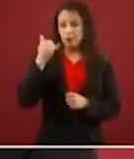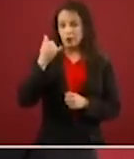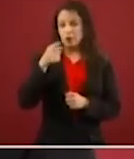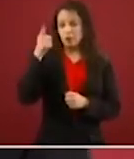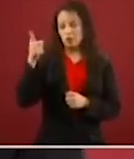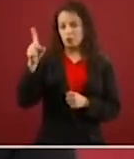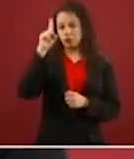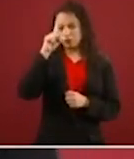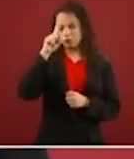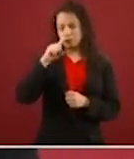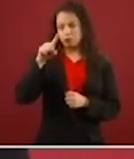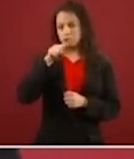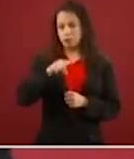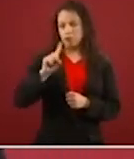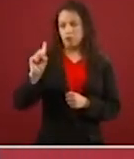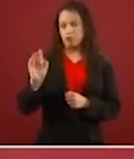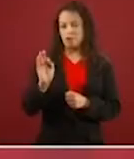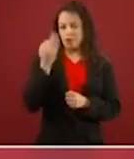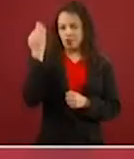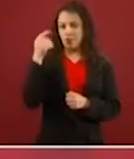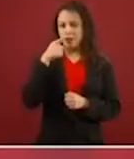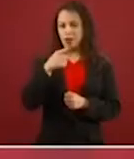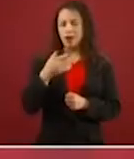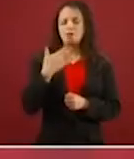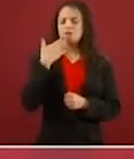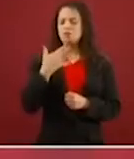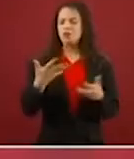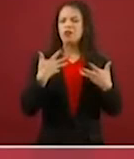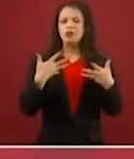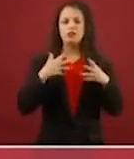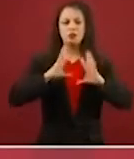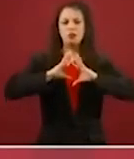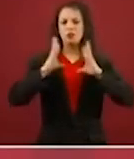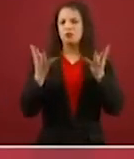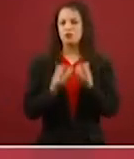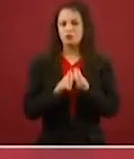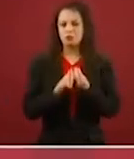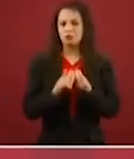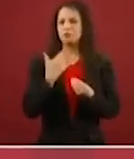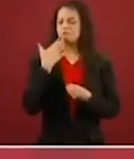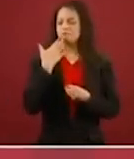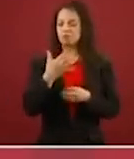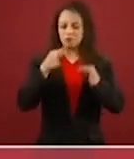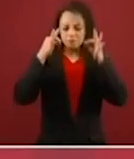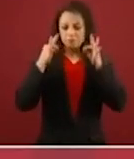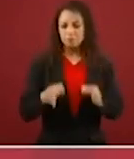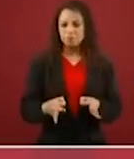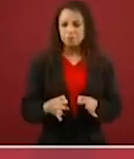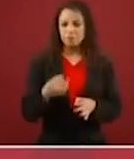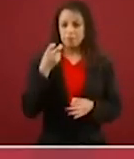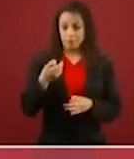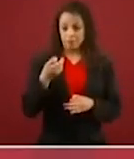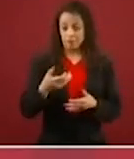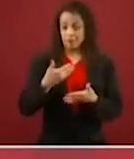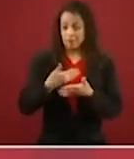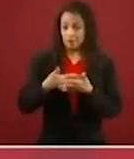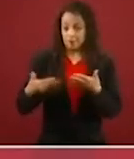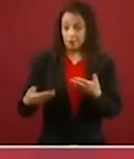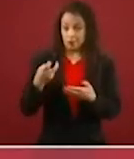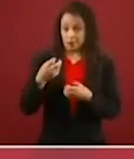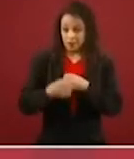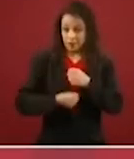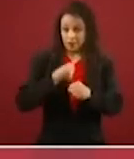la Judicatura Federal es adecuada, tan lo es que durante el último año hemos podido avanzar